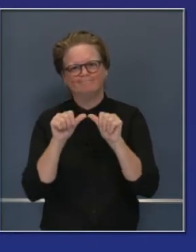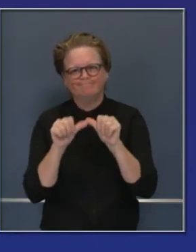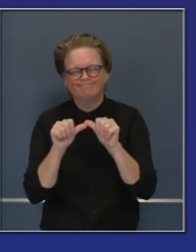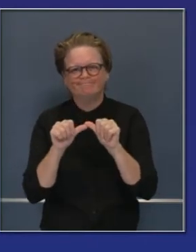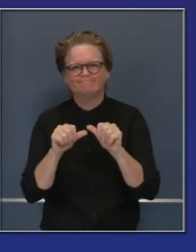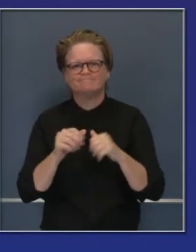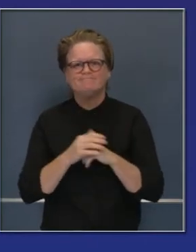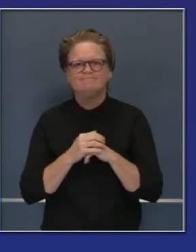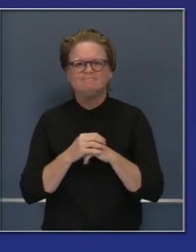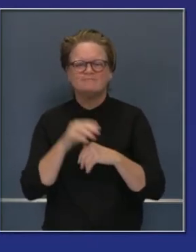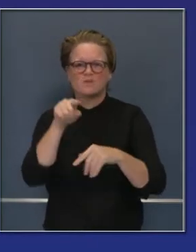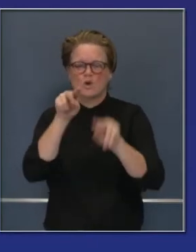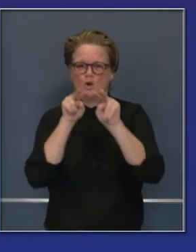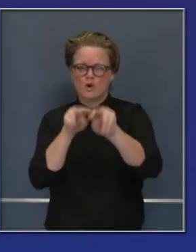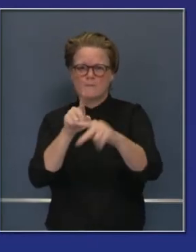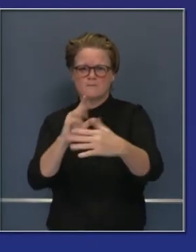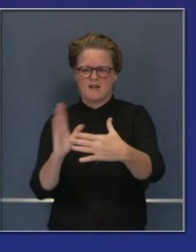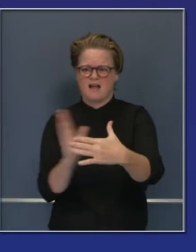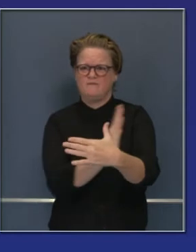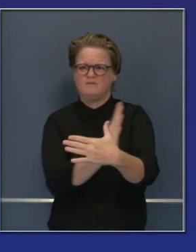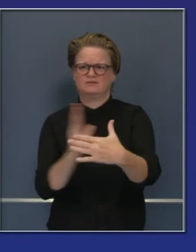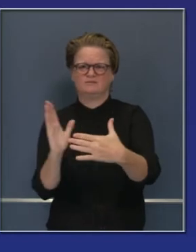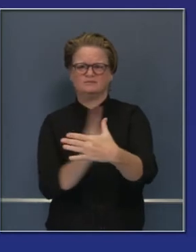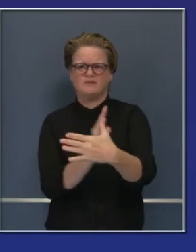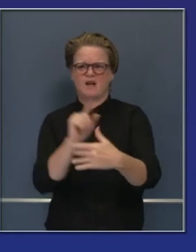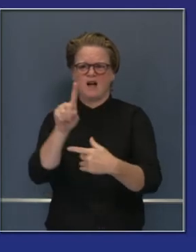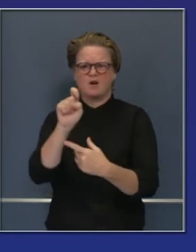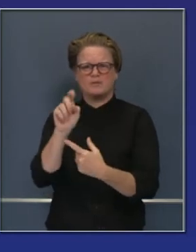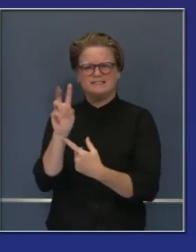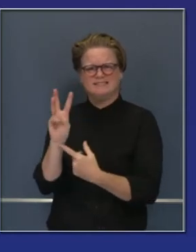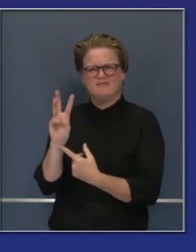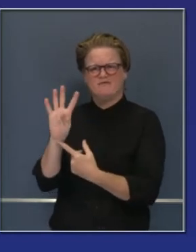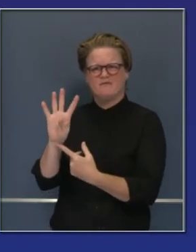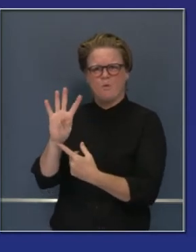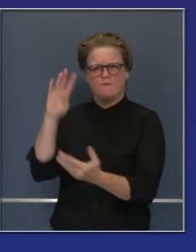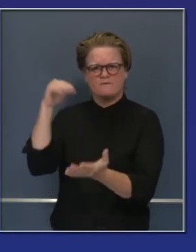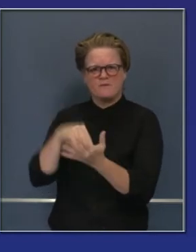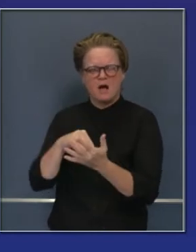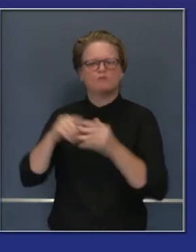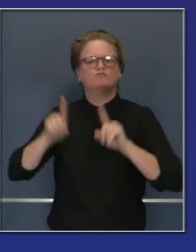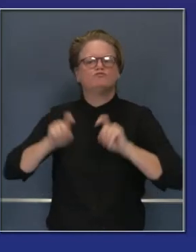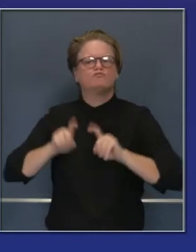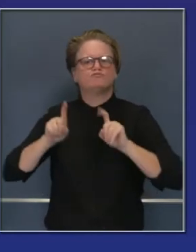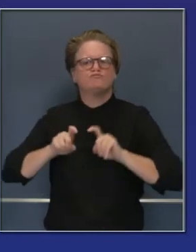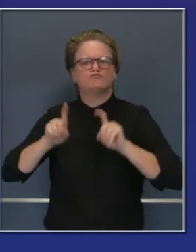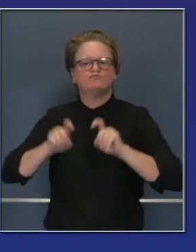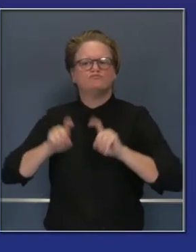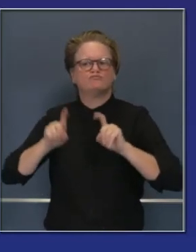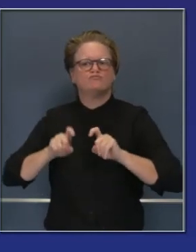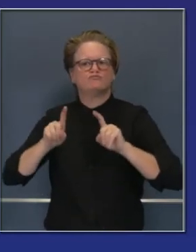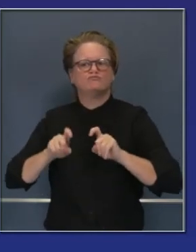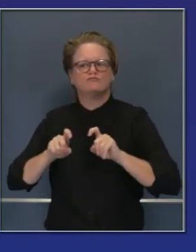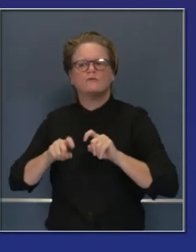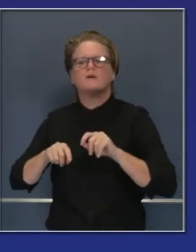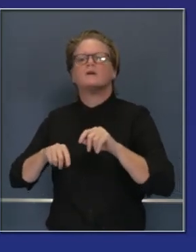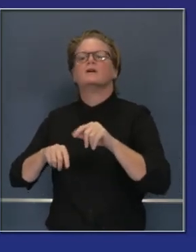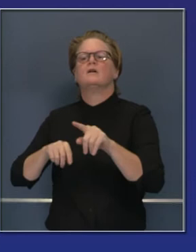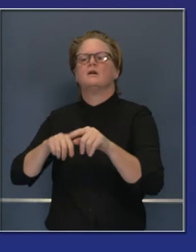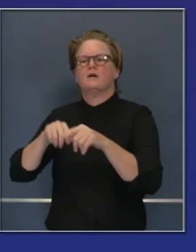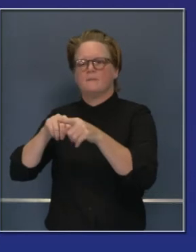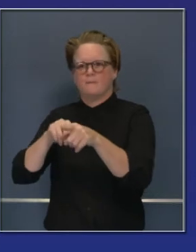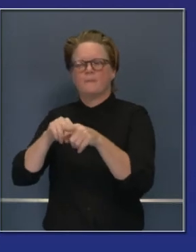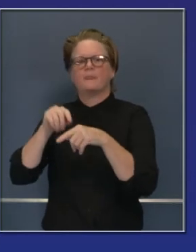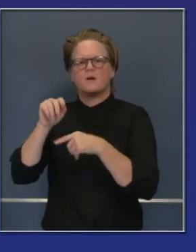este periodo. Muy difícil. Pueden ver otra vez el promedio 164.000. Es el promedio por día de